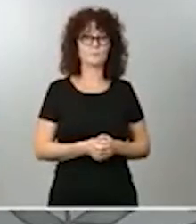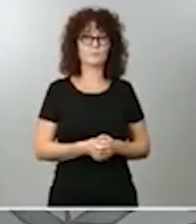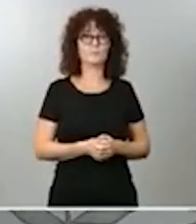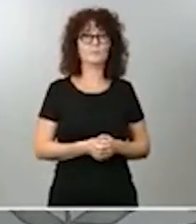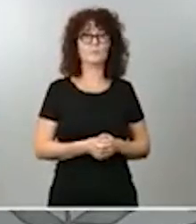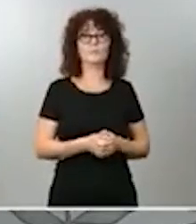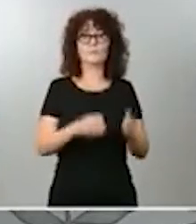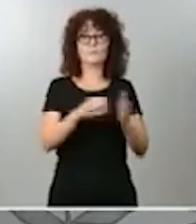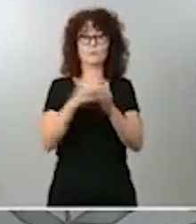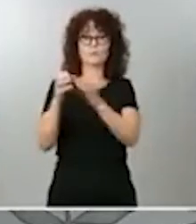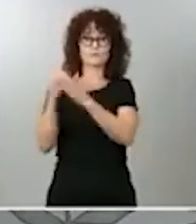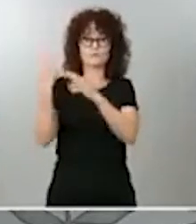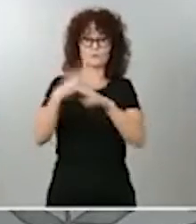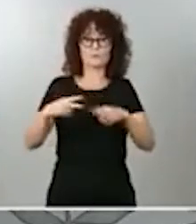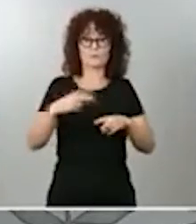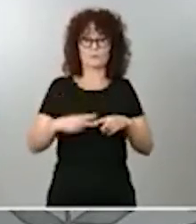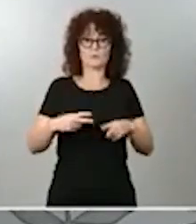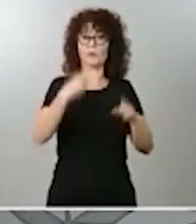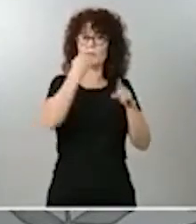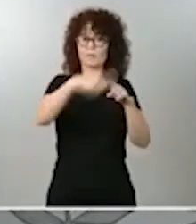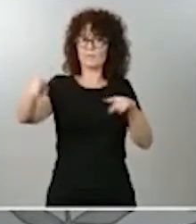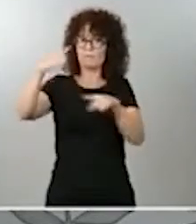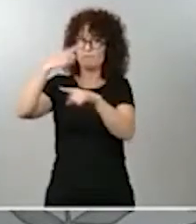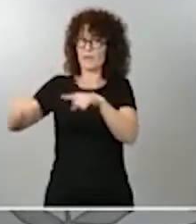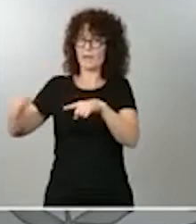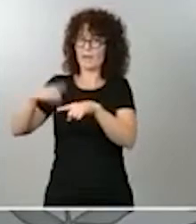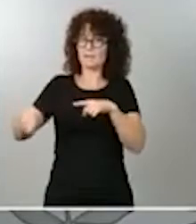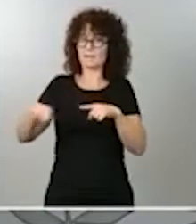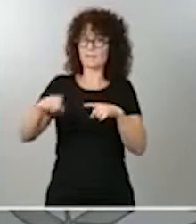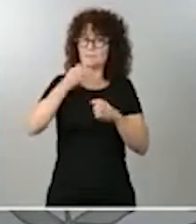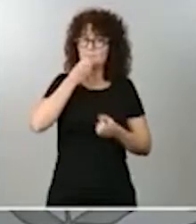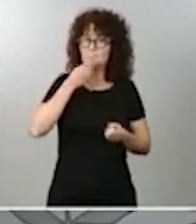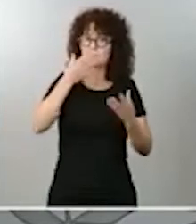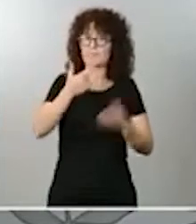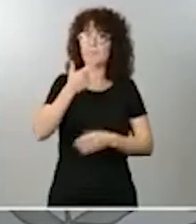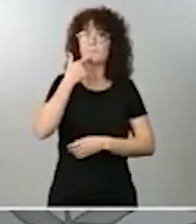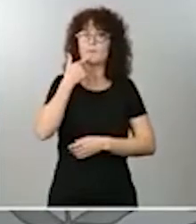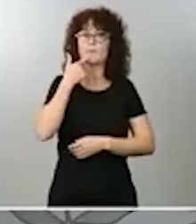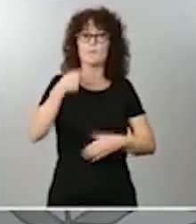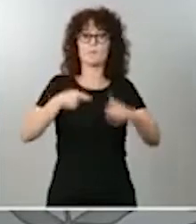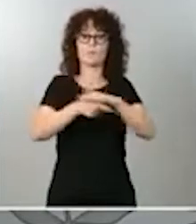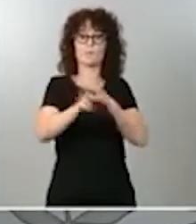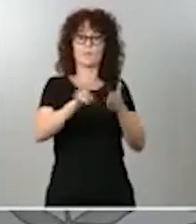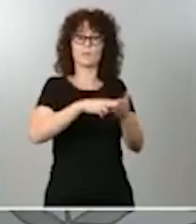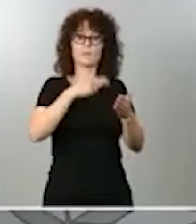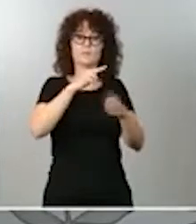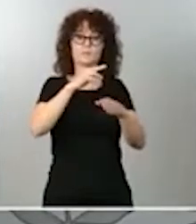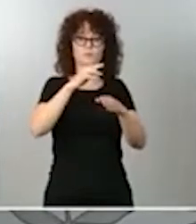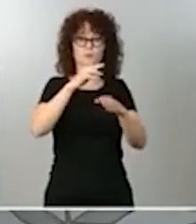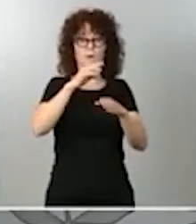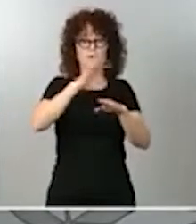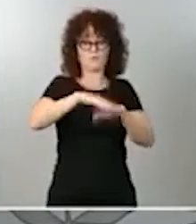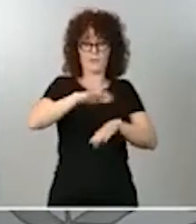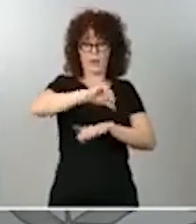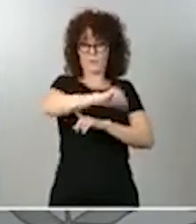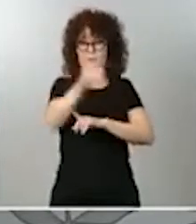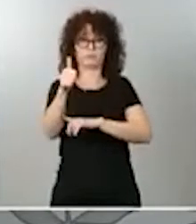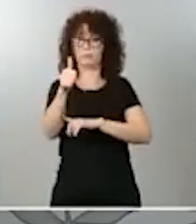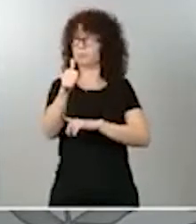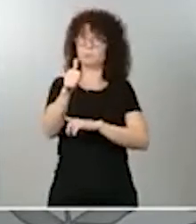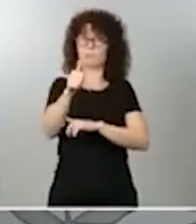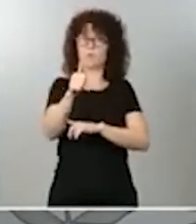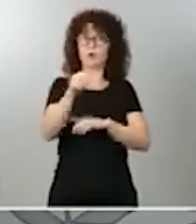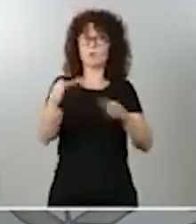políticos, que esta moción de censura no va a prosperar, ni mucho menos justamente el Partido Popular. Durante el fin de semana ha vuelto a